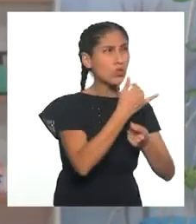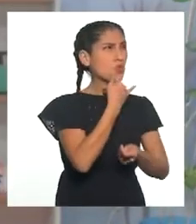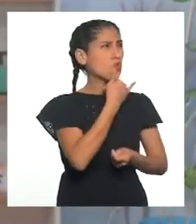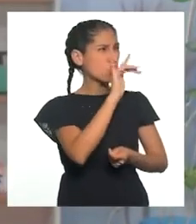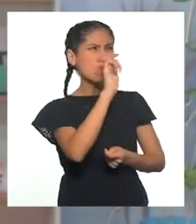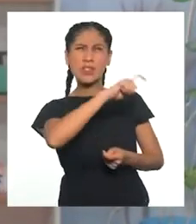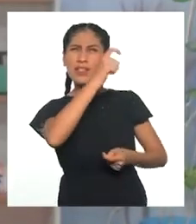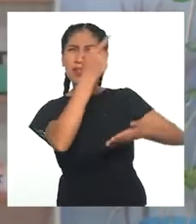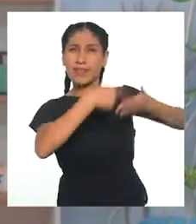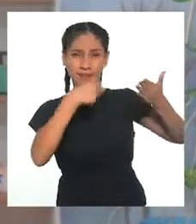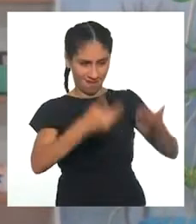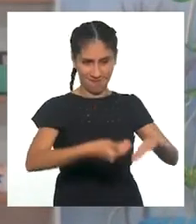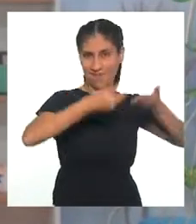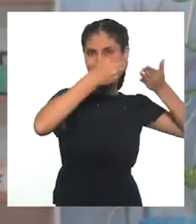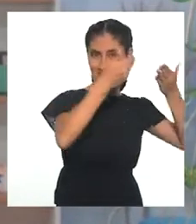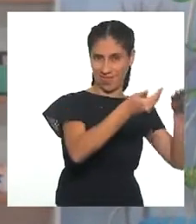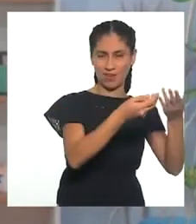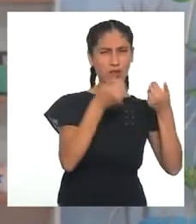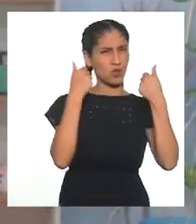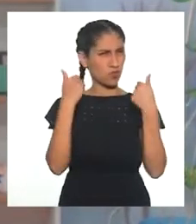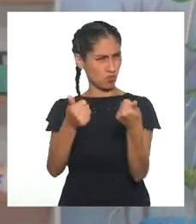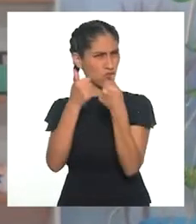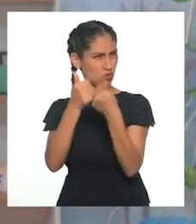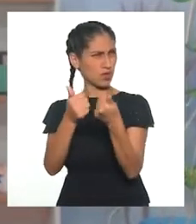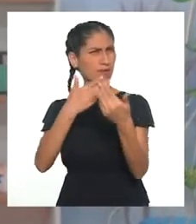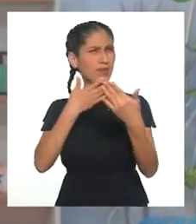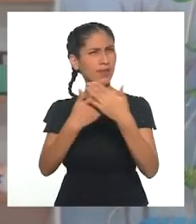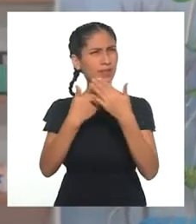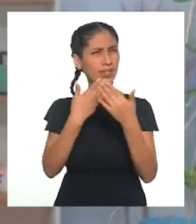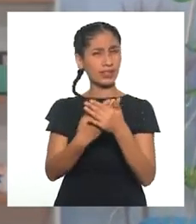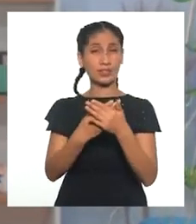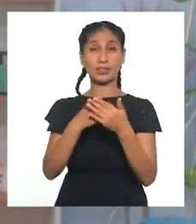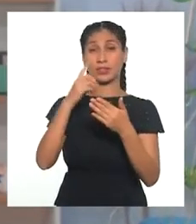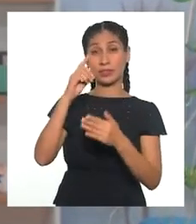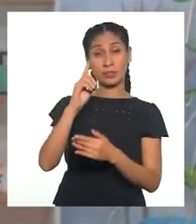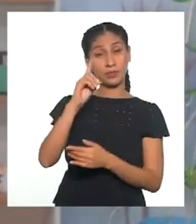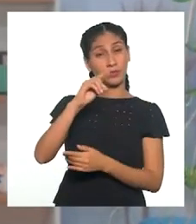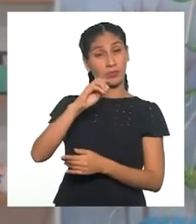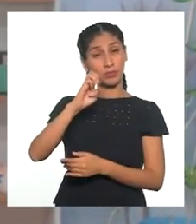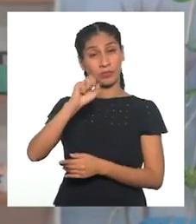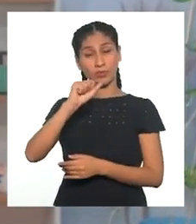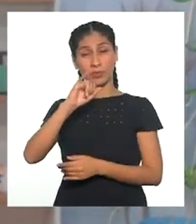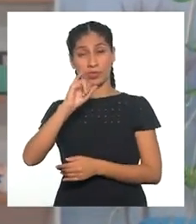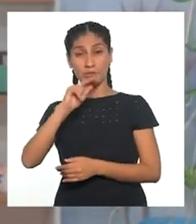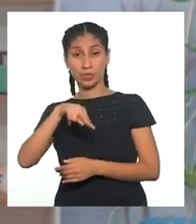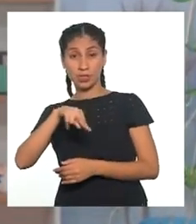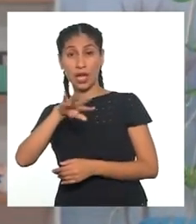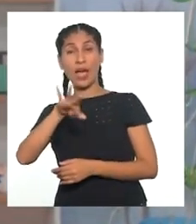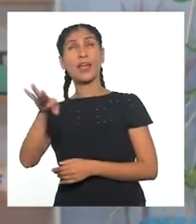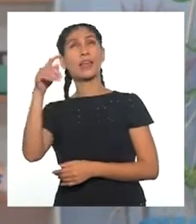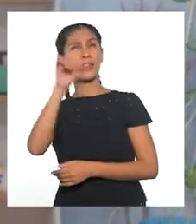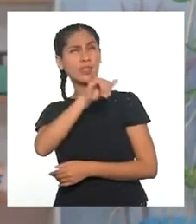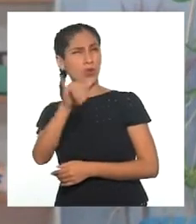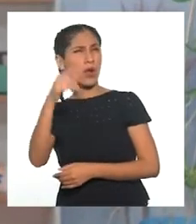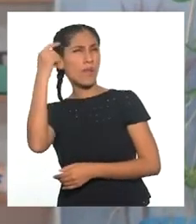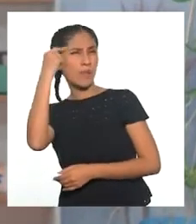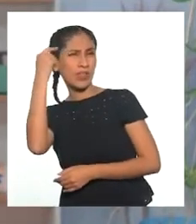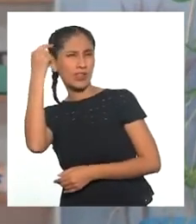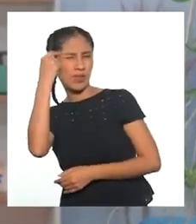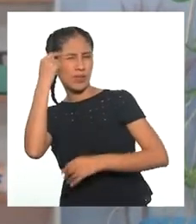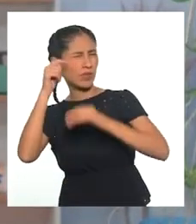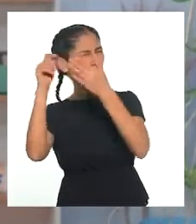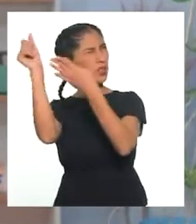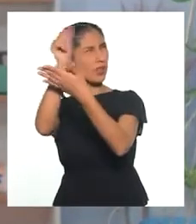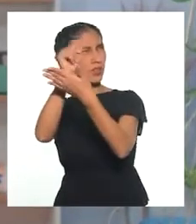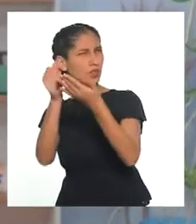Muchísimas gracias. Design Thinking es pensamiento de diseño, así que hoy vamos a explorar